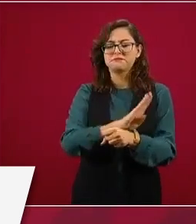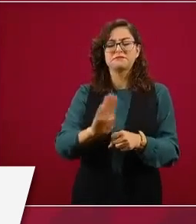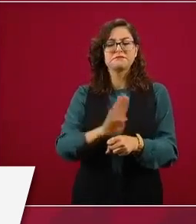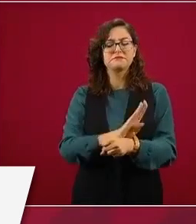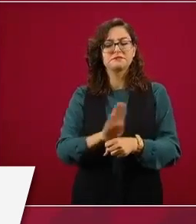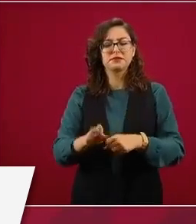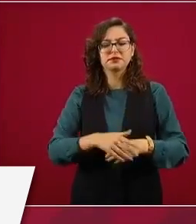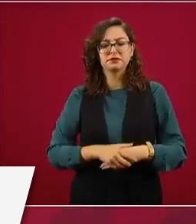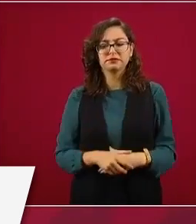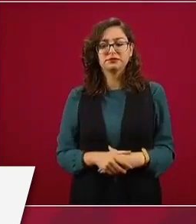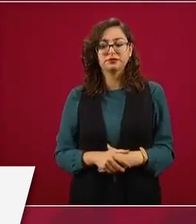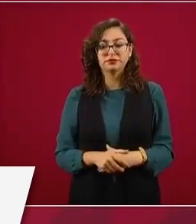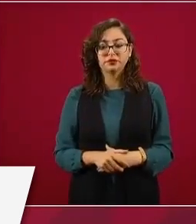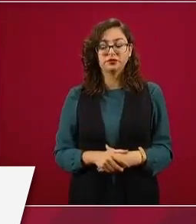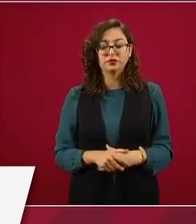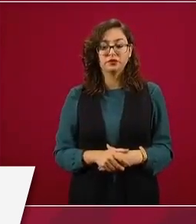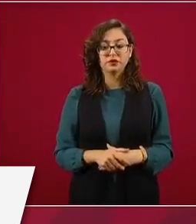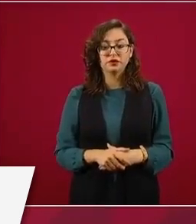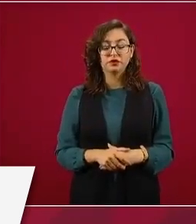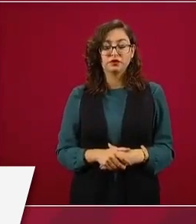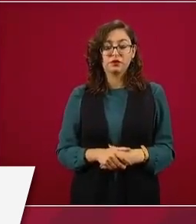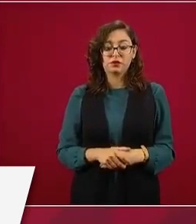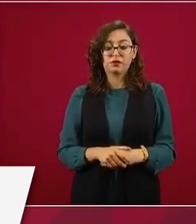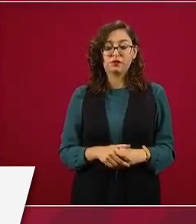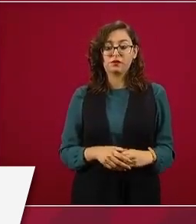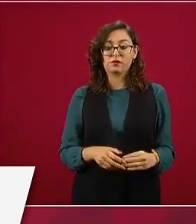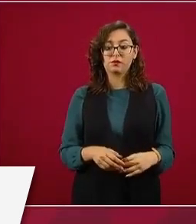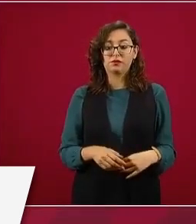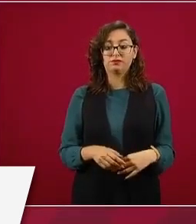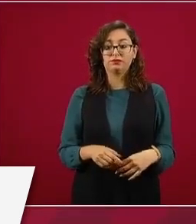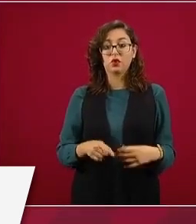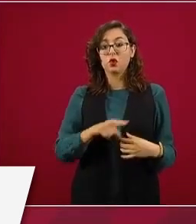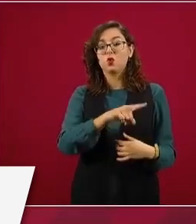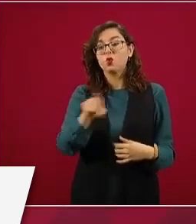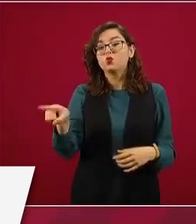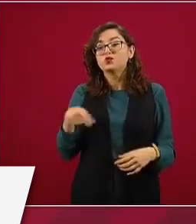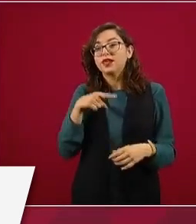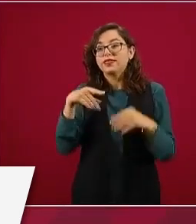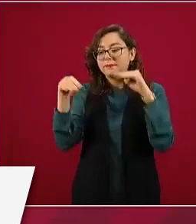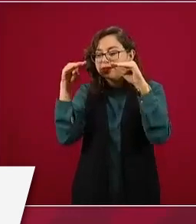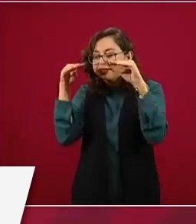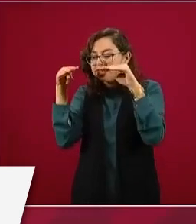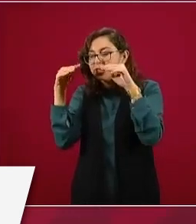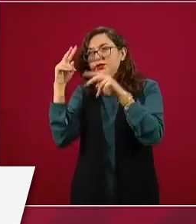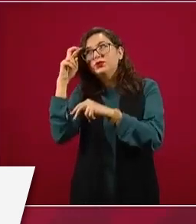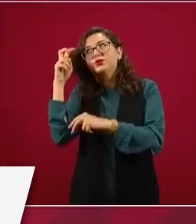O sea, no vayan a crear ustedes muchas expectativas, que piensen que